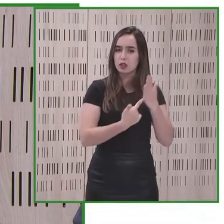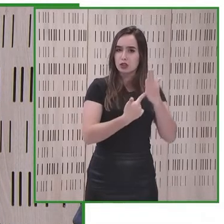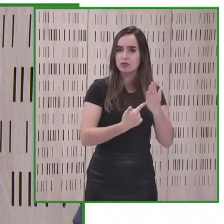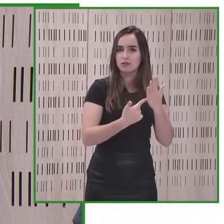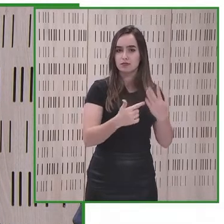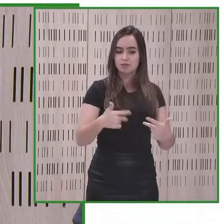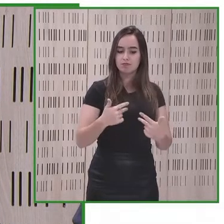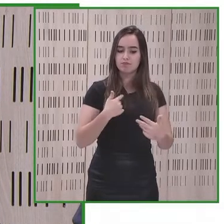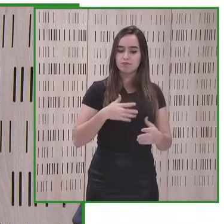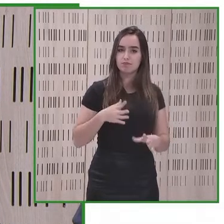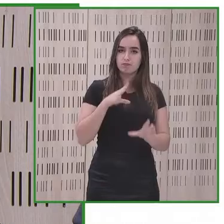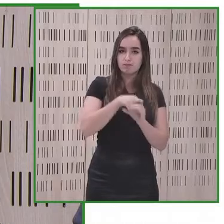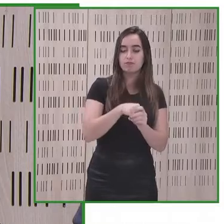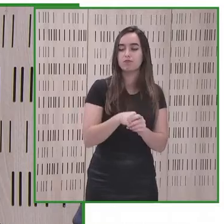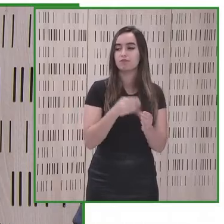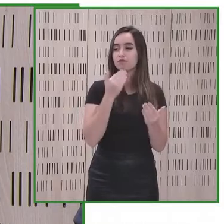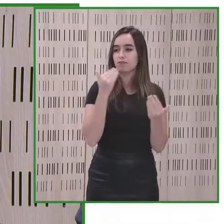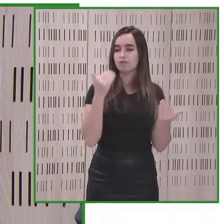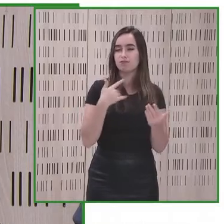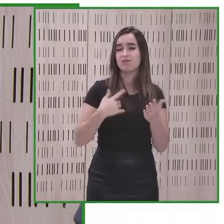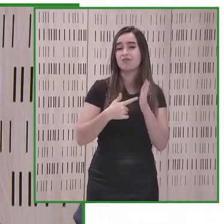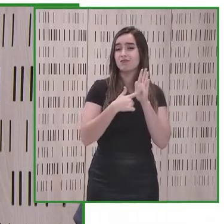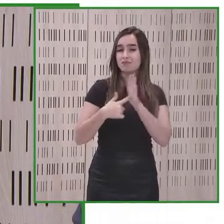y que no nos excluya muchísimas gracias